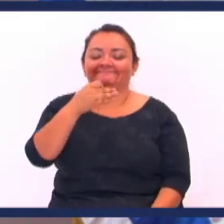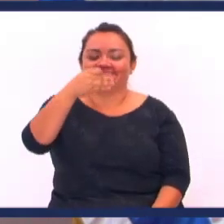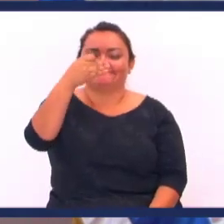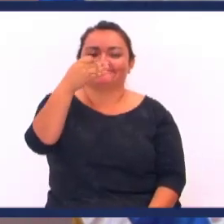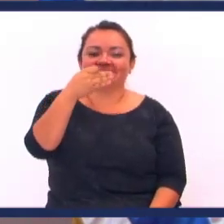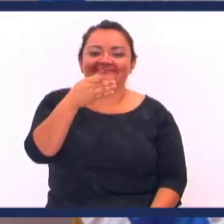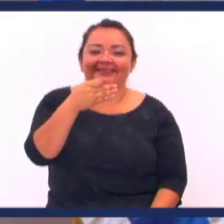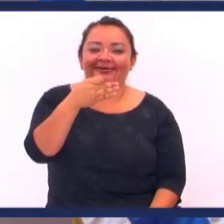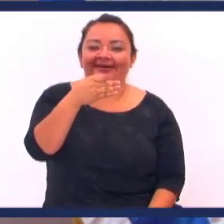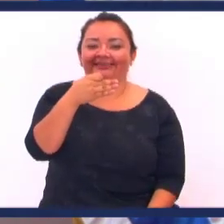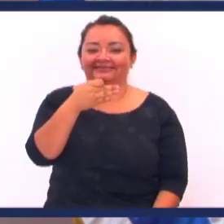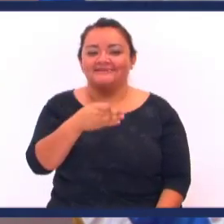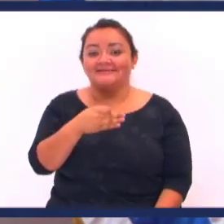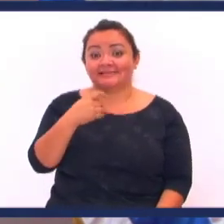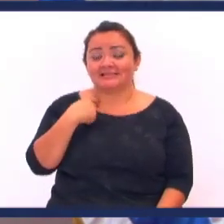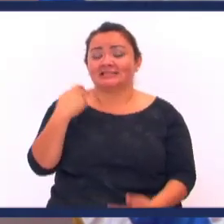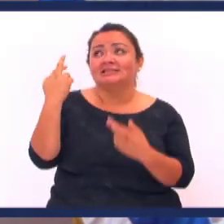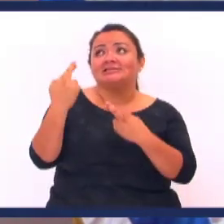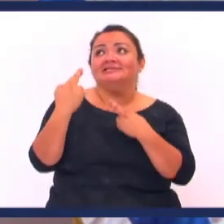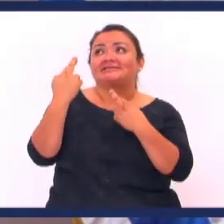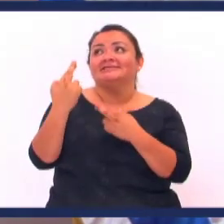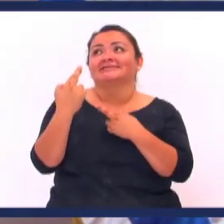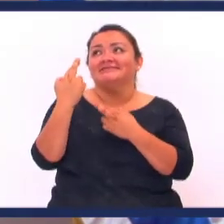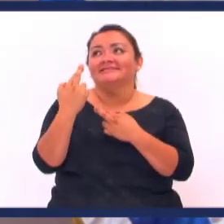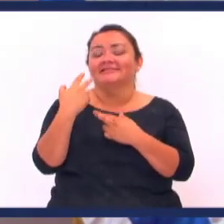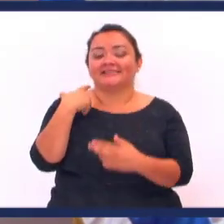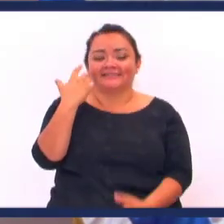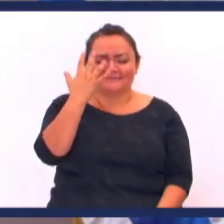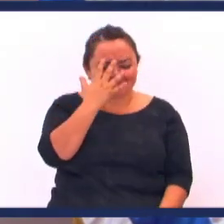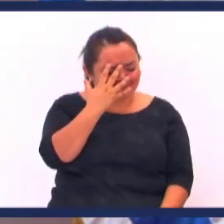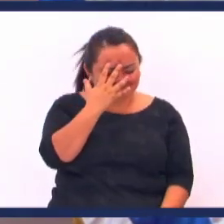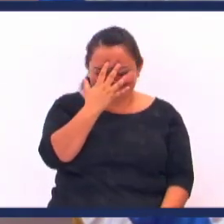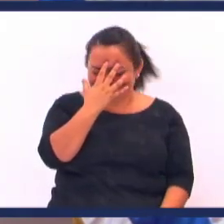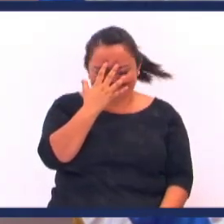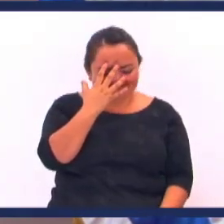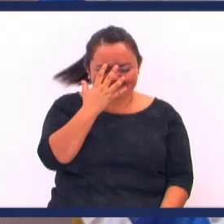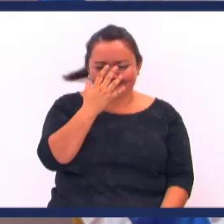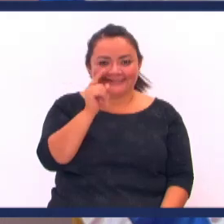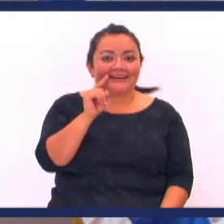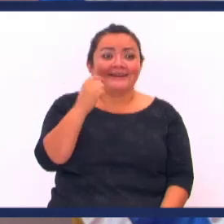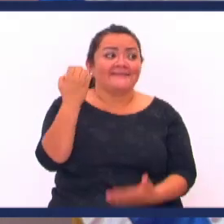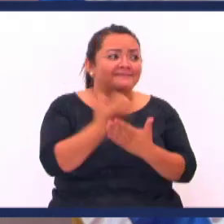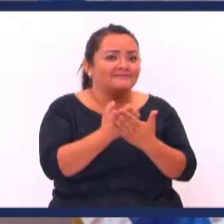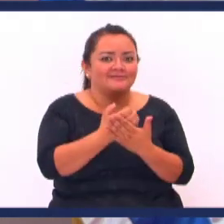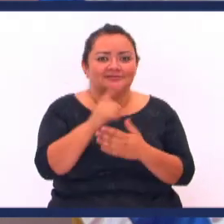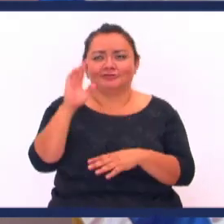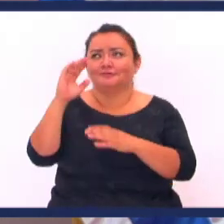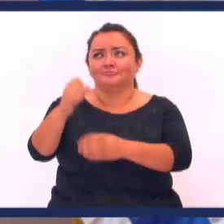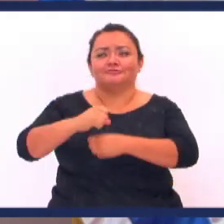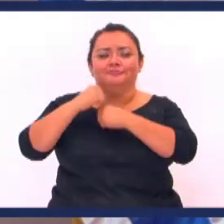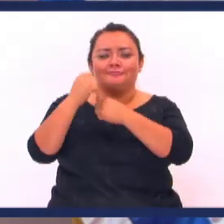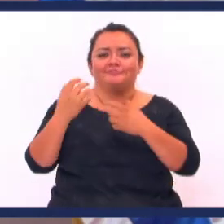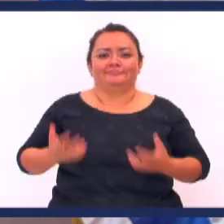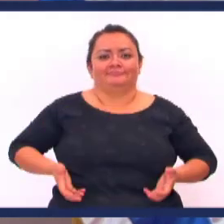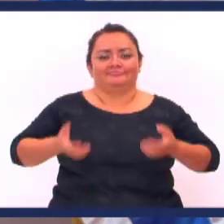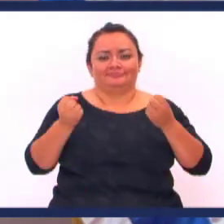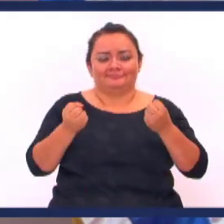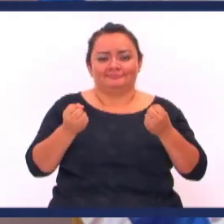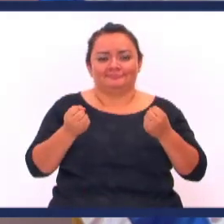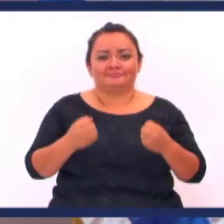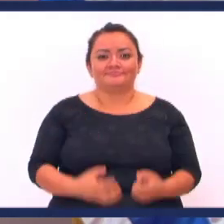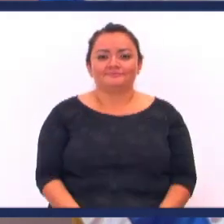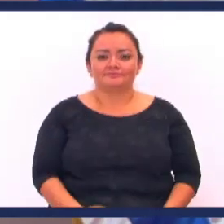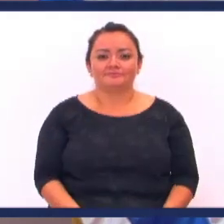carácter Con carácter esperanza Que no se avergüenzan Del evangelio Porque es poder De Dios Para